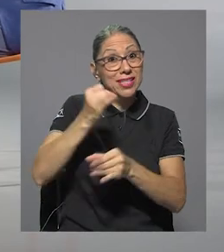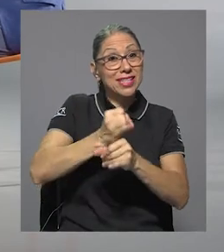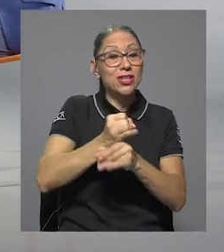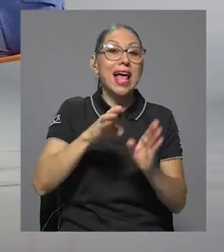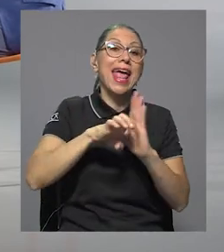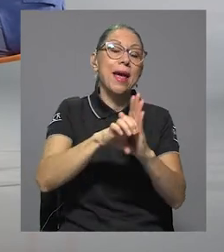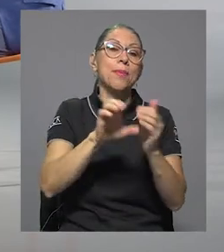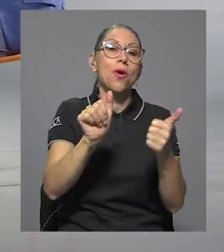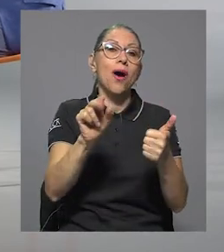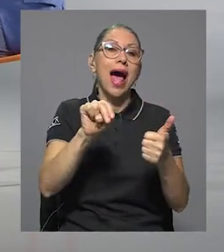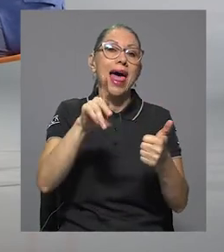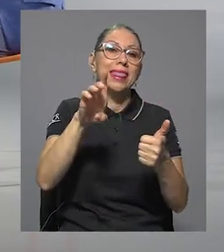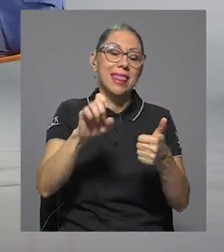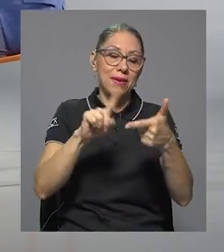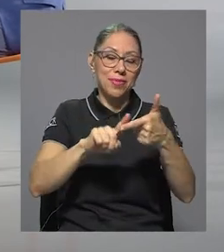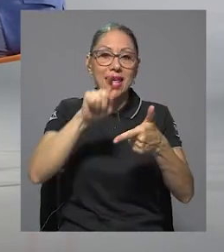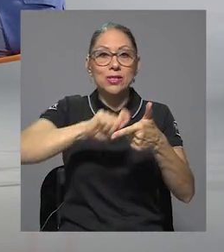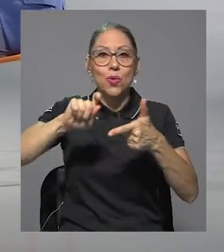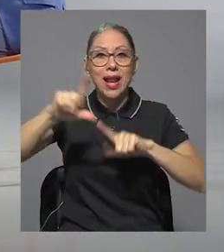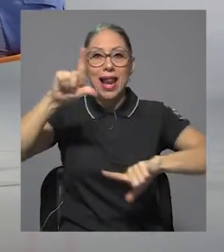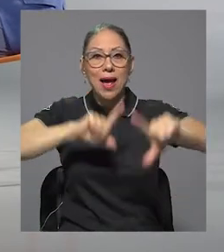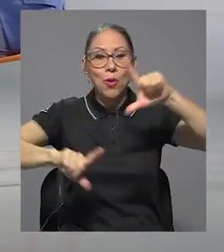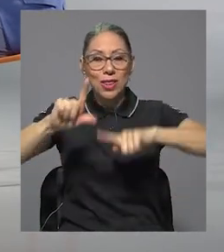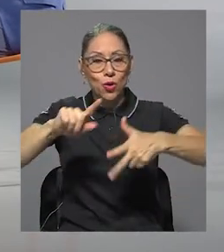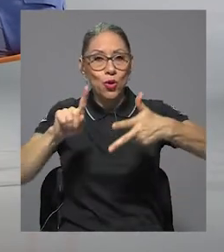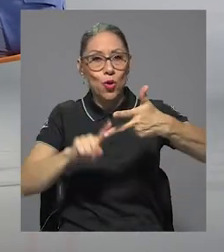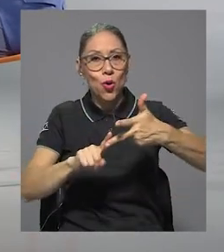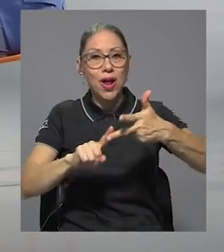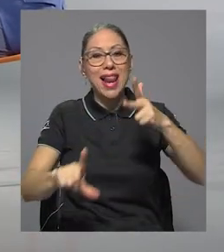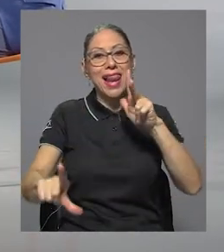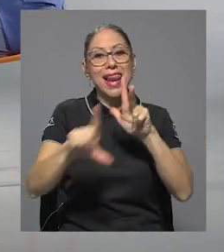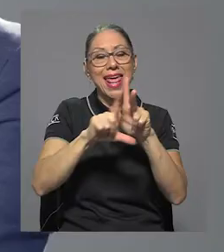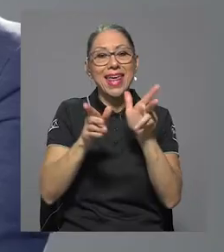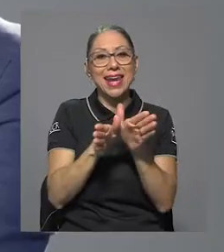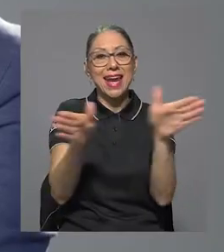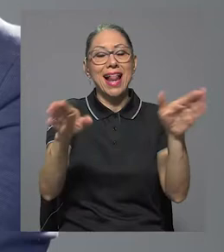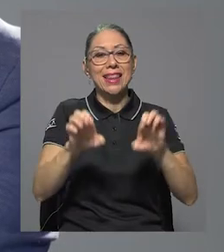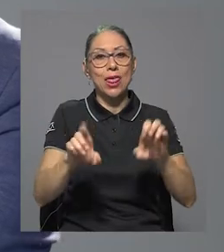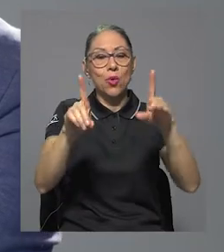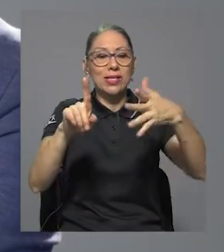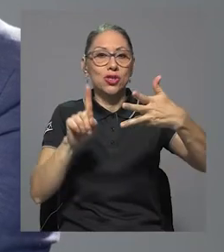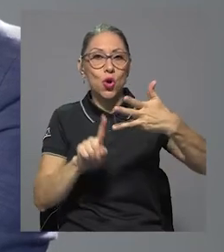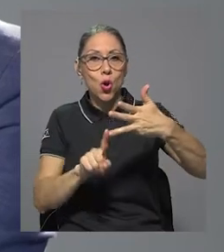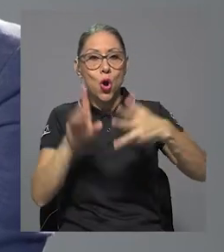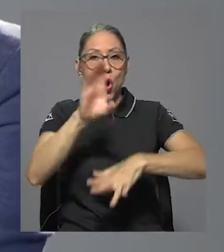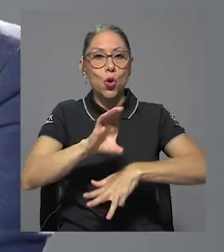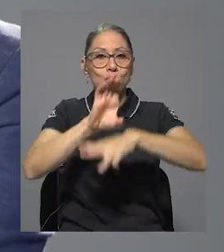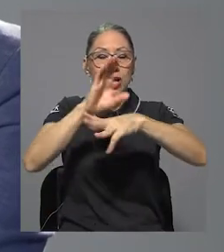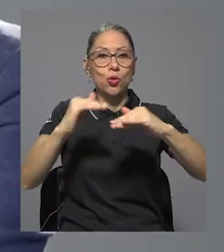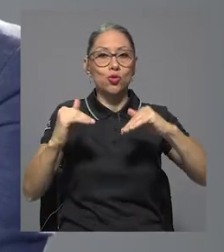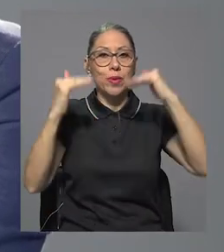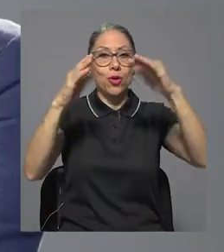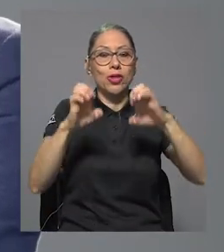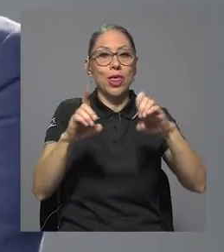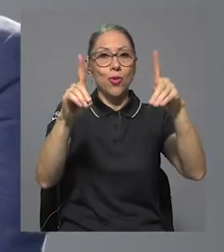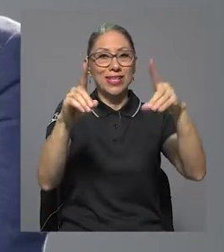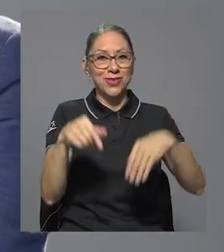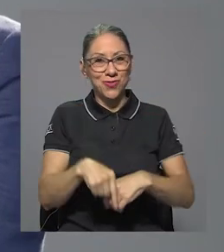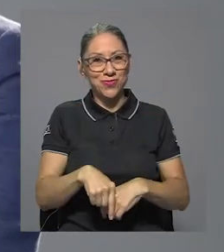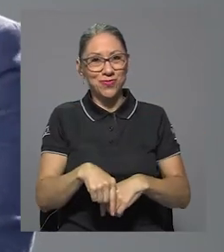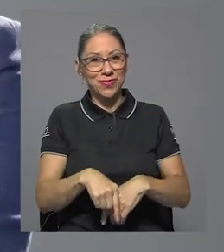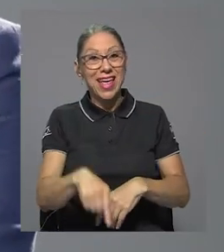Escuela Laboratorio, la Ley General de Educación, el Consejo Superior de Educación, que viene